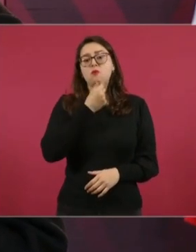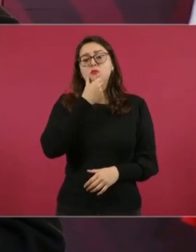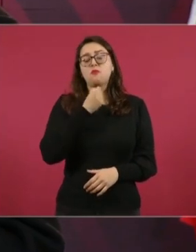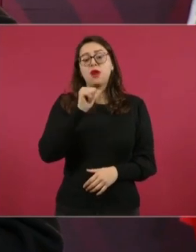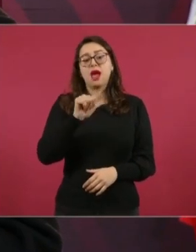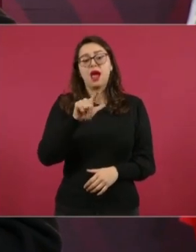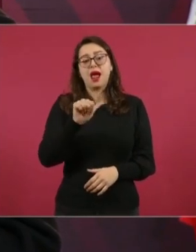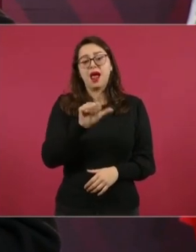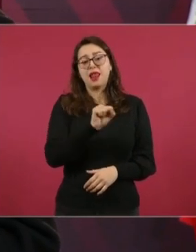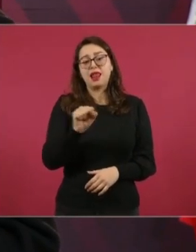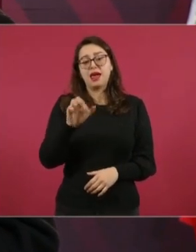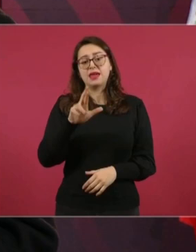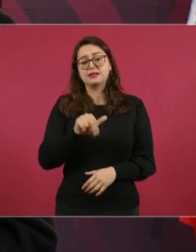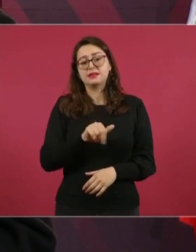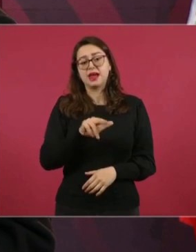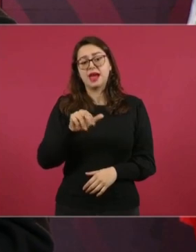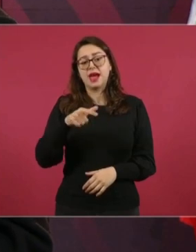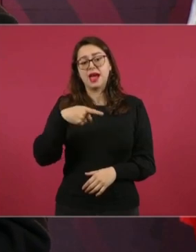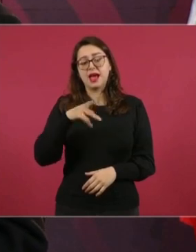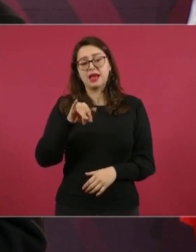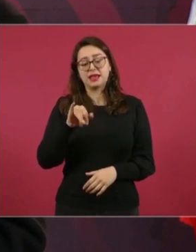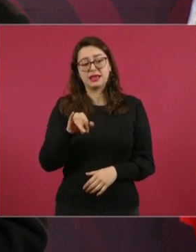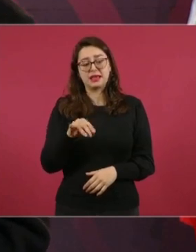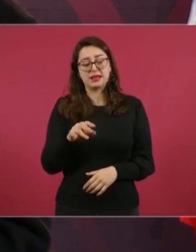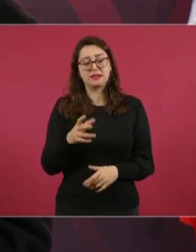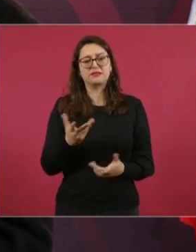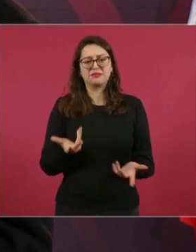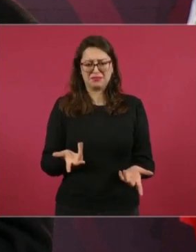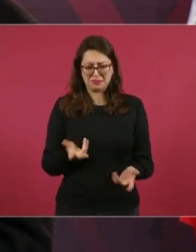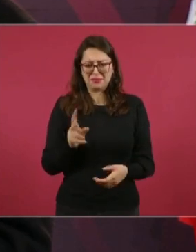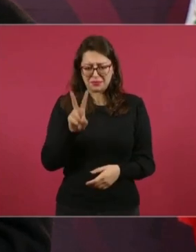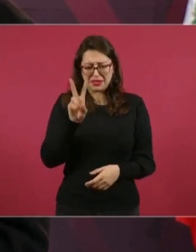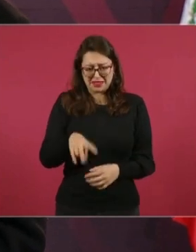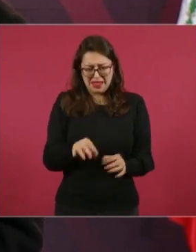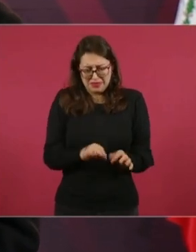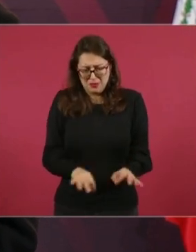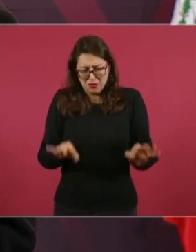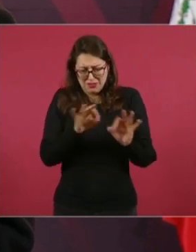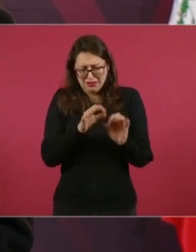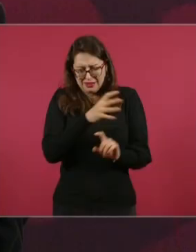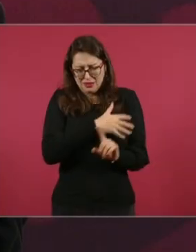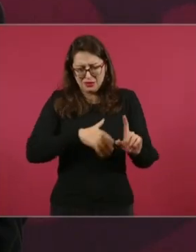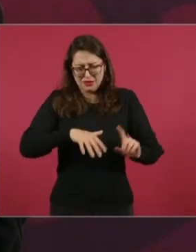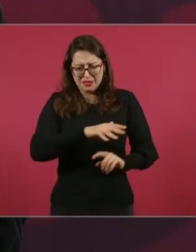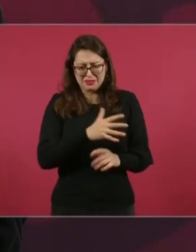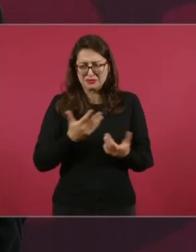porque ayuda mucho a entender esto,